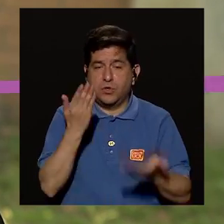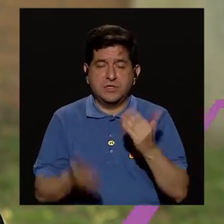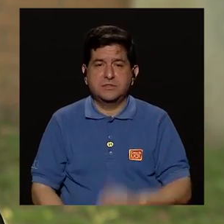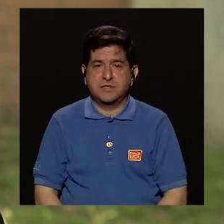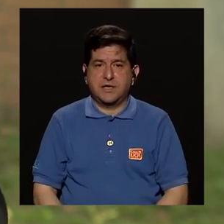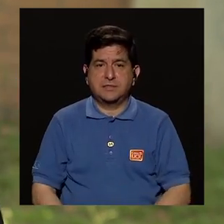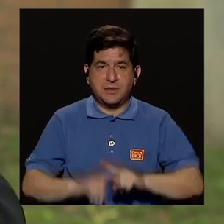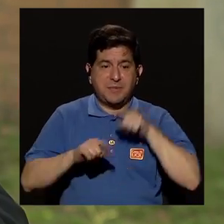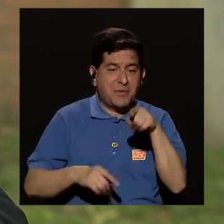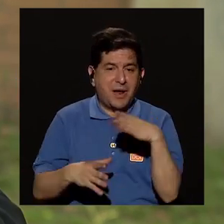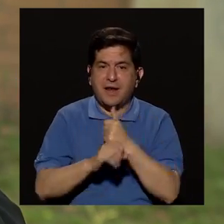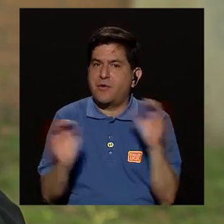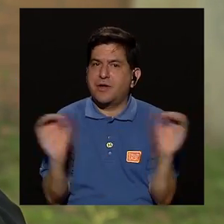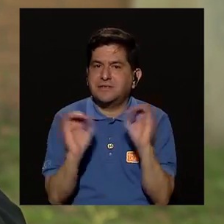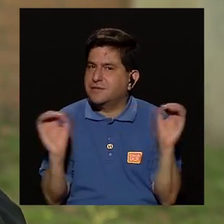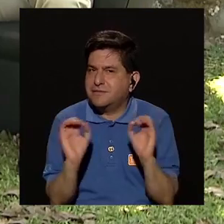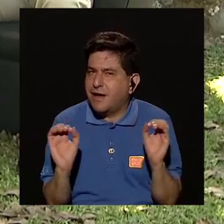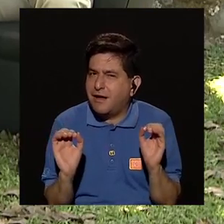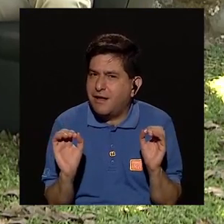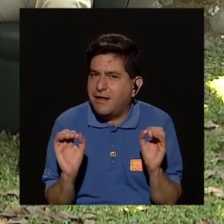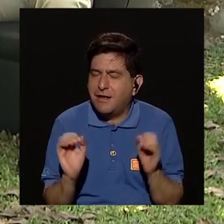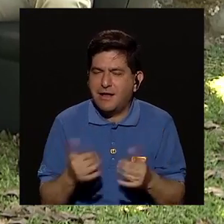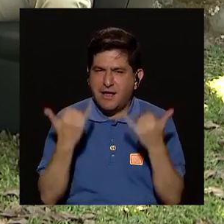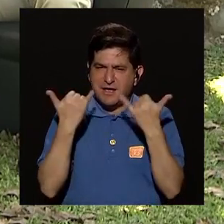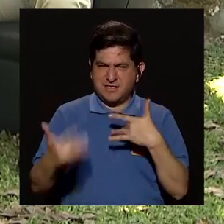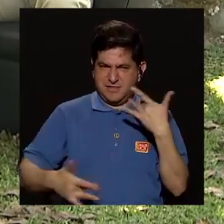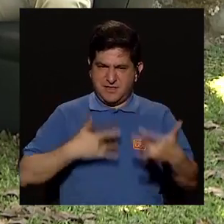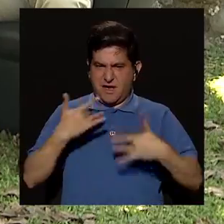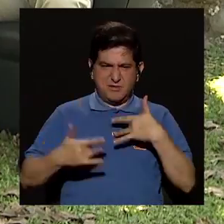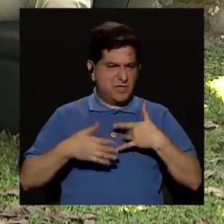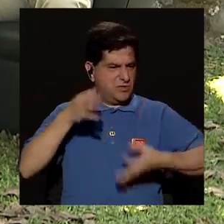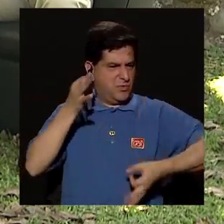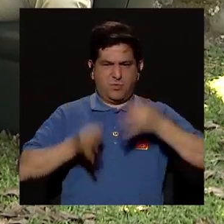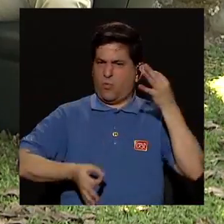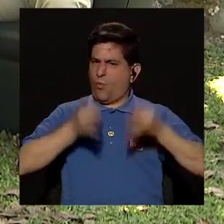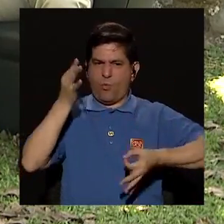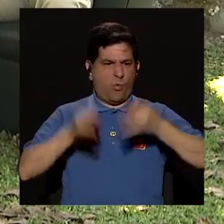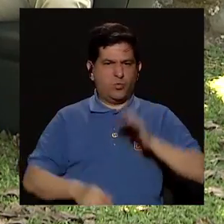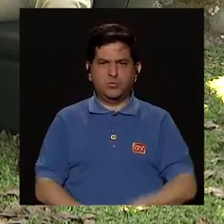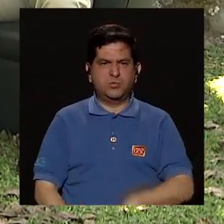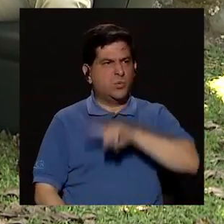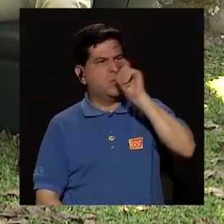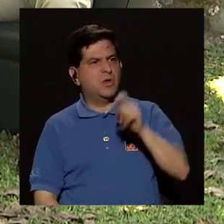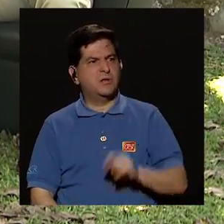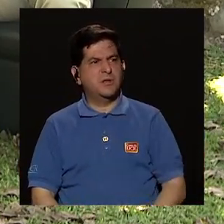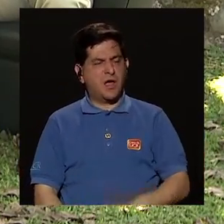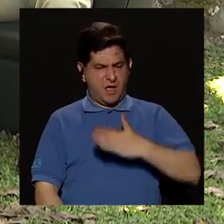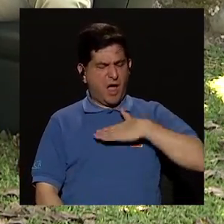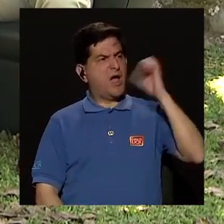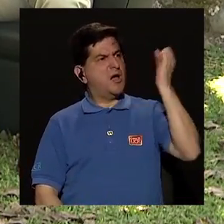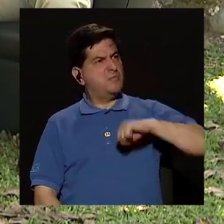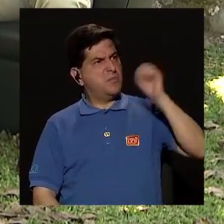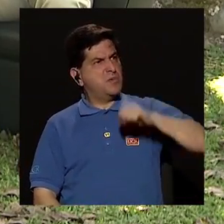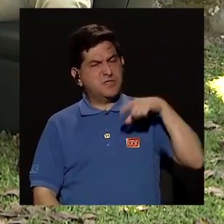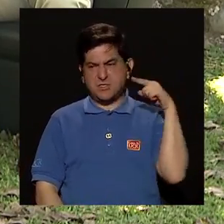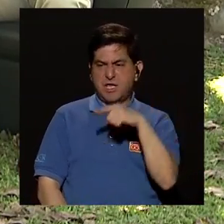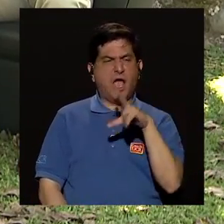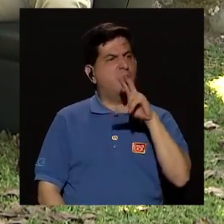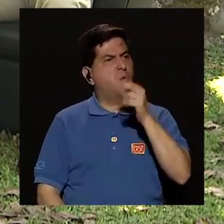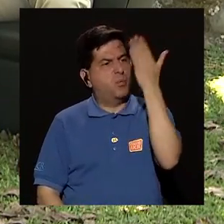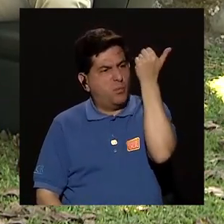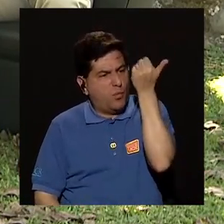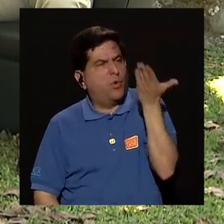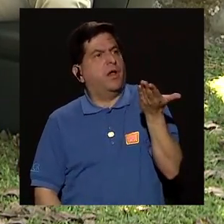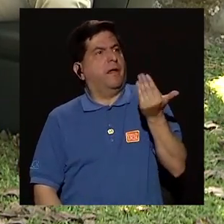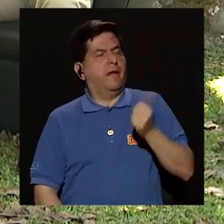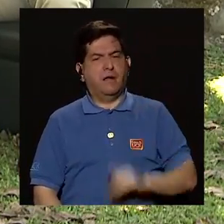torta, pero a veces no le hicimos nada. Entonces, ahí ya hay un sentimiento de injusticia y empiezan a preguntarnos, pero ¿por qué a mí sí y a fulano